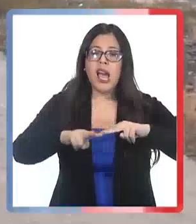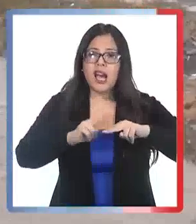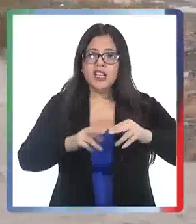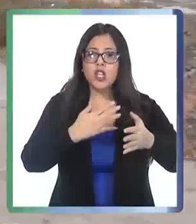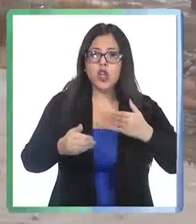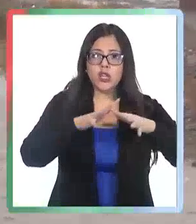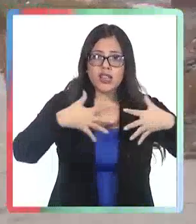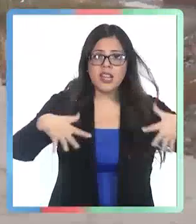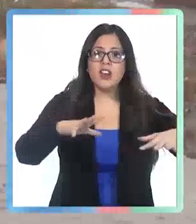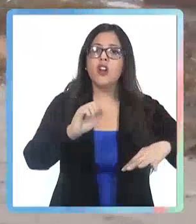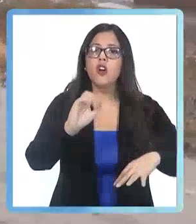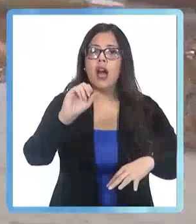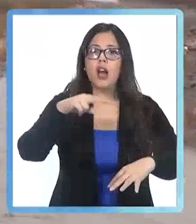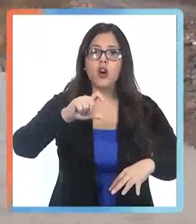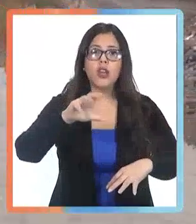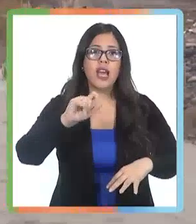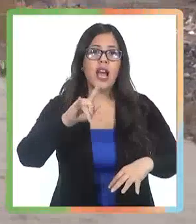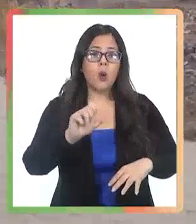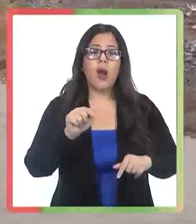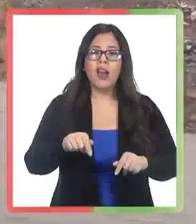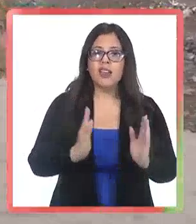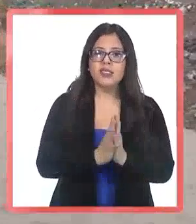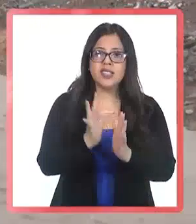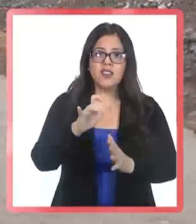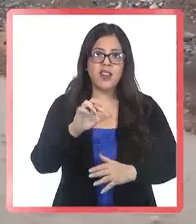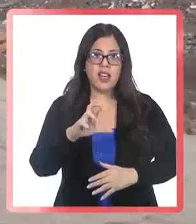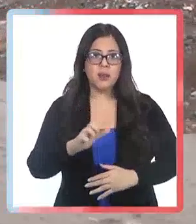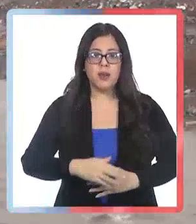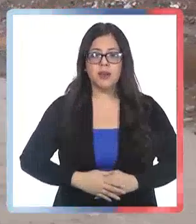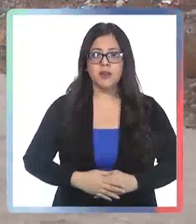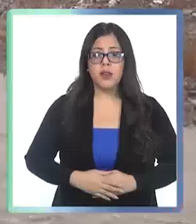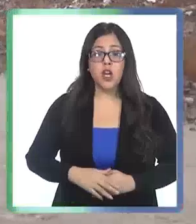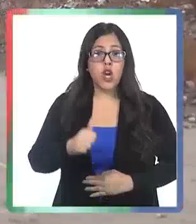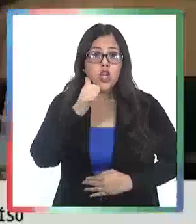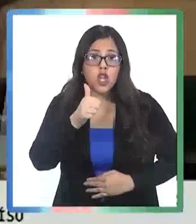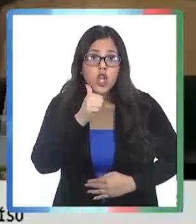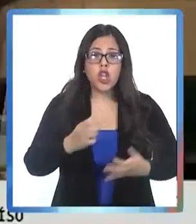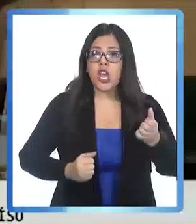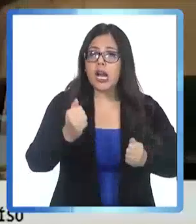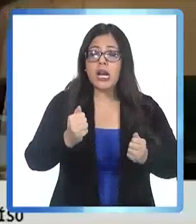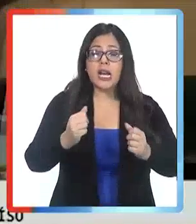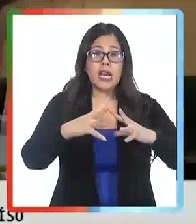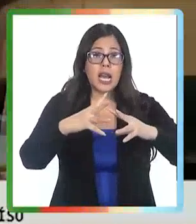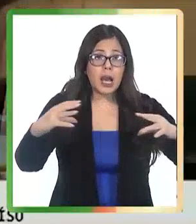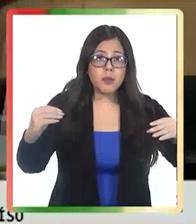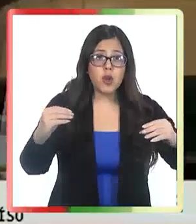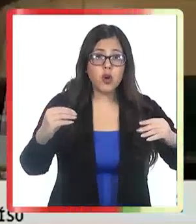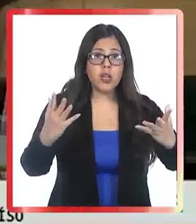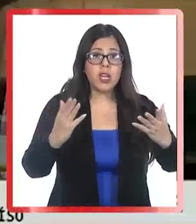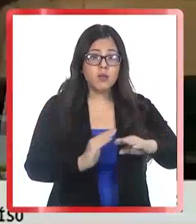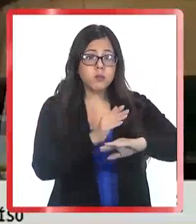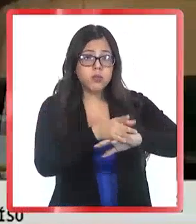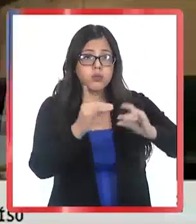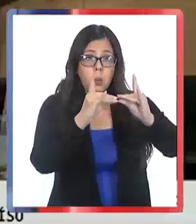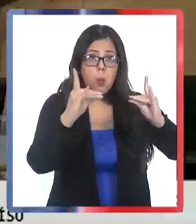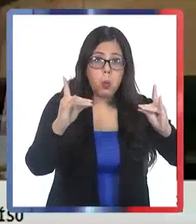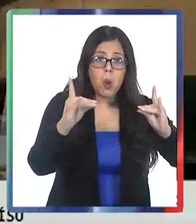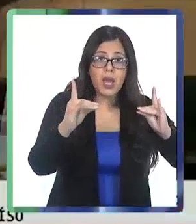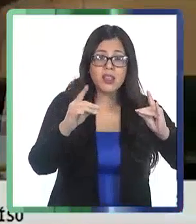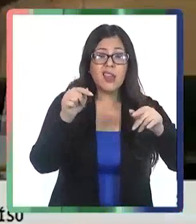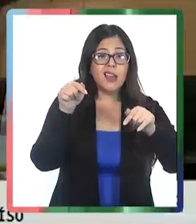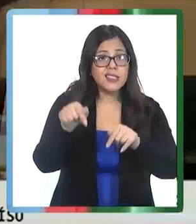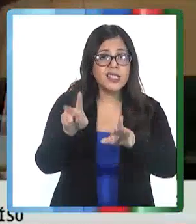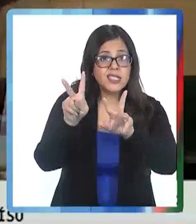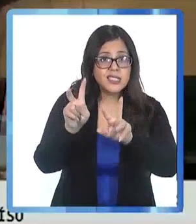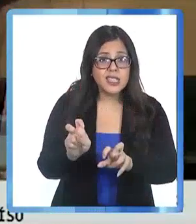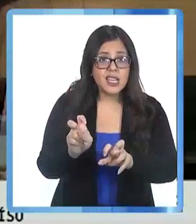realizan desde el río Aconcagua en San Felipe. Cientos de camiones recorren todos los días las calles del Puente del Rey en San Felipe y en